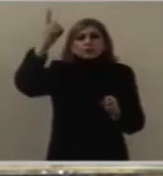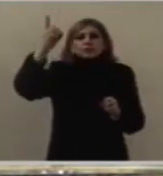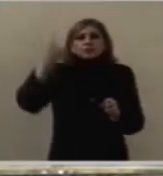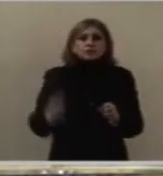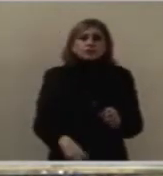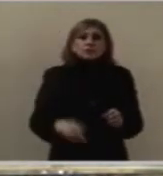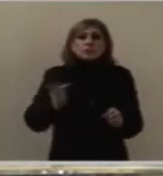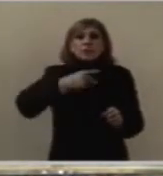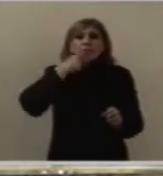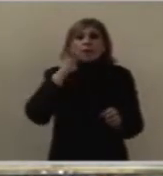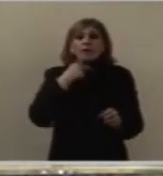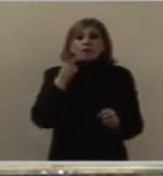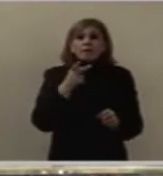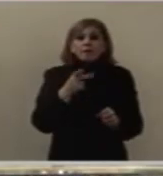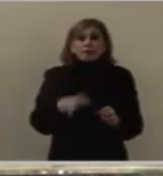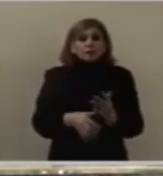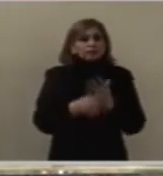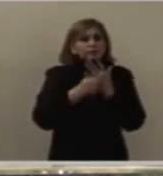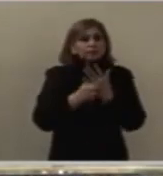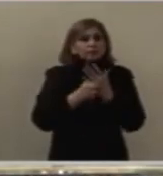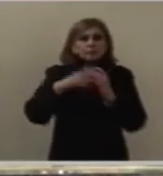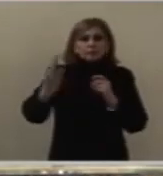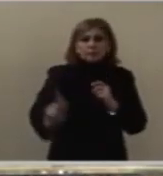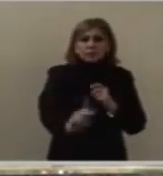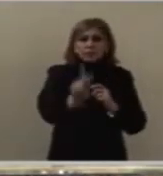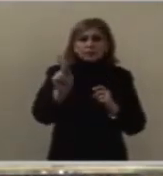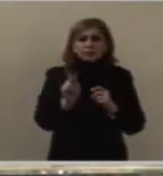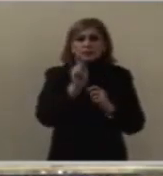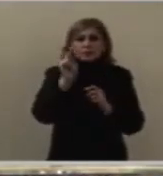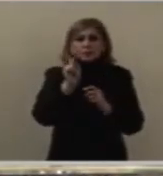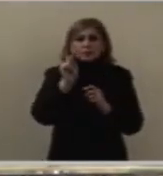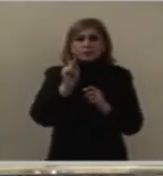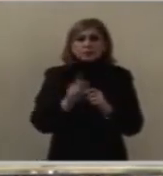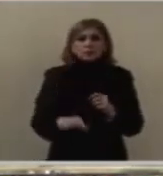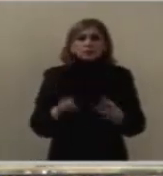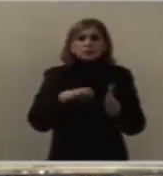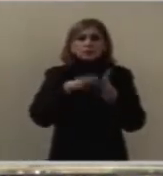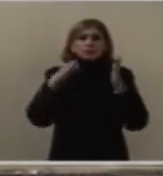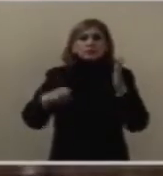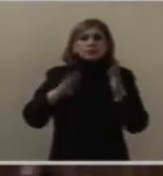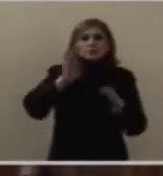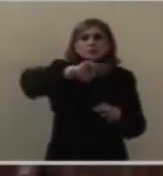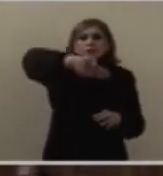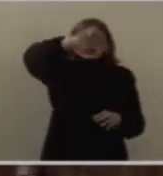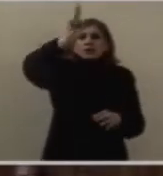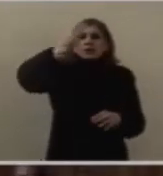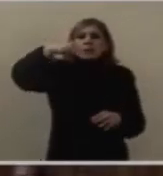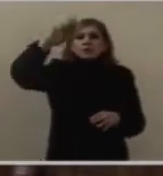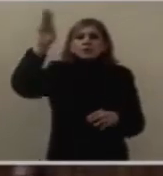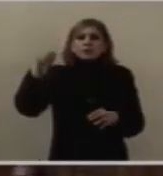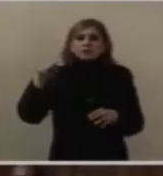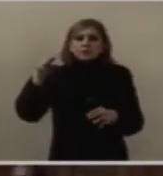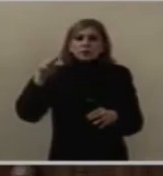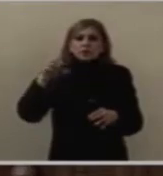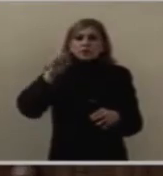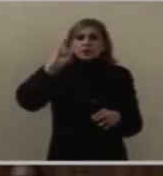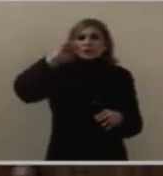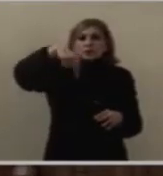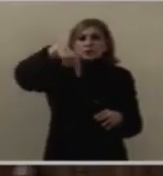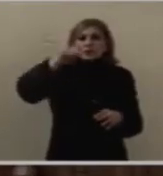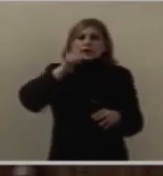pueblo. Lo hizo en la montaña del Sinaí, cuando el Señor